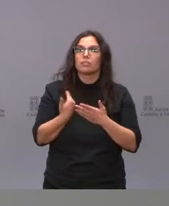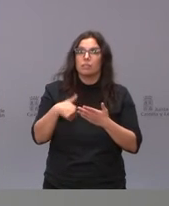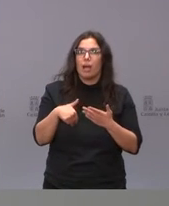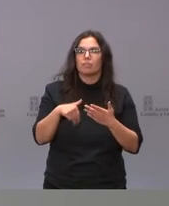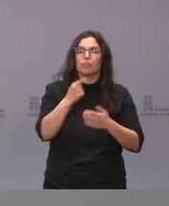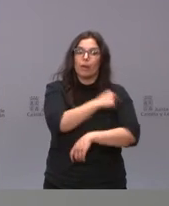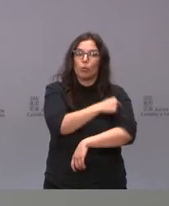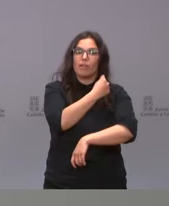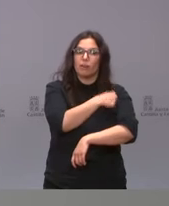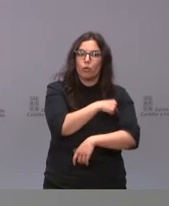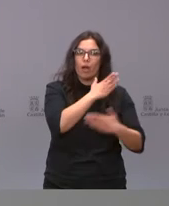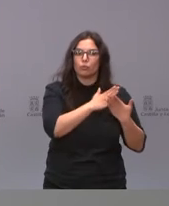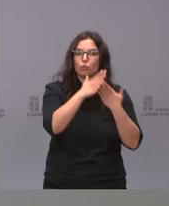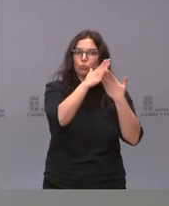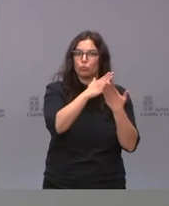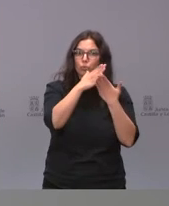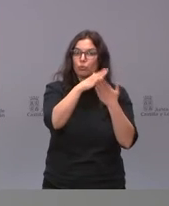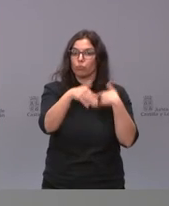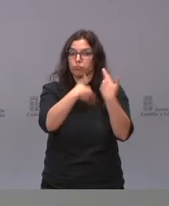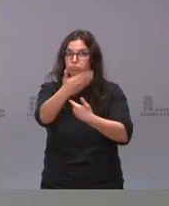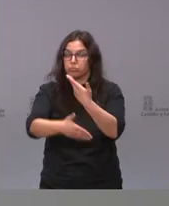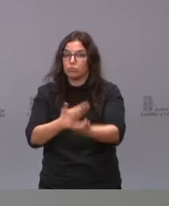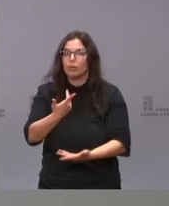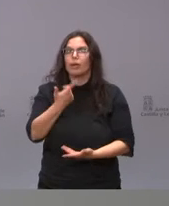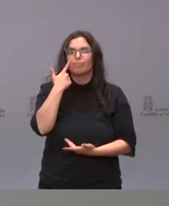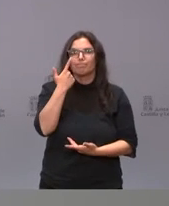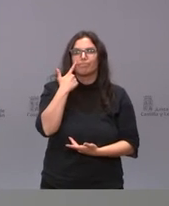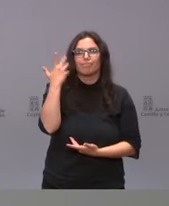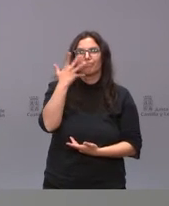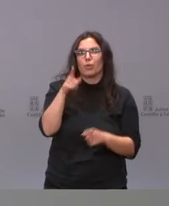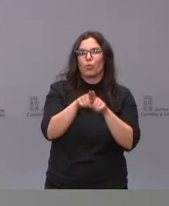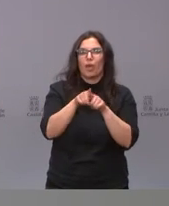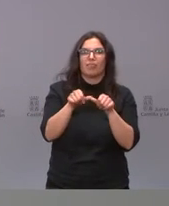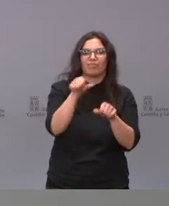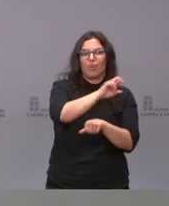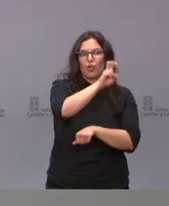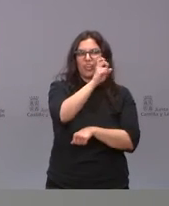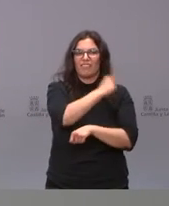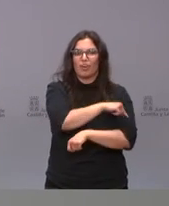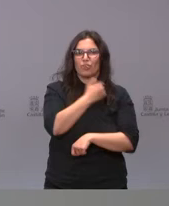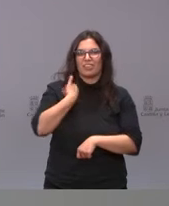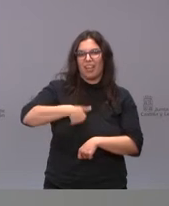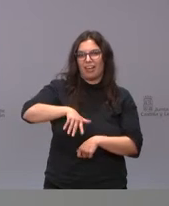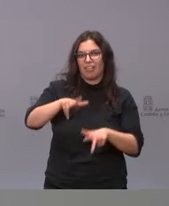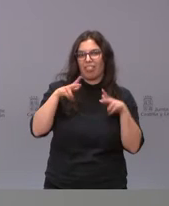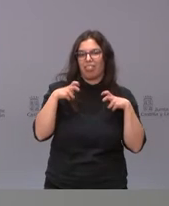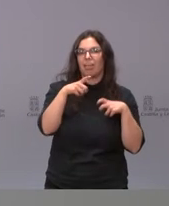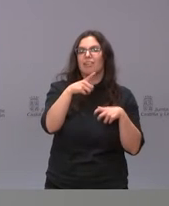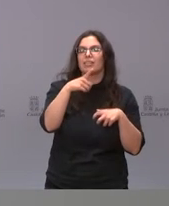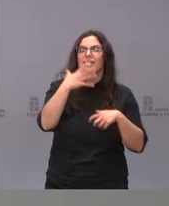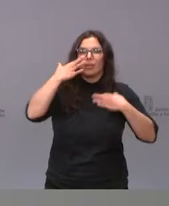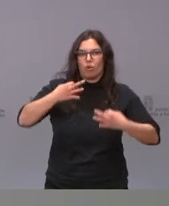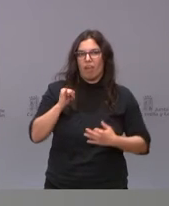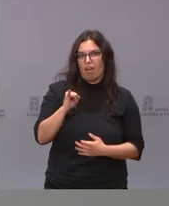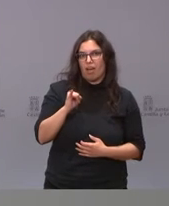estudios y han confirmado lo que sospechábamos por experiencias de otras vacunas y era que era muy seguro el poder vacunar y